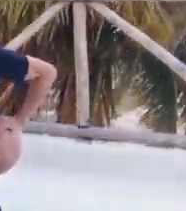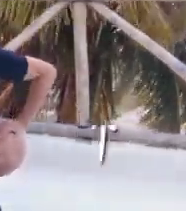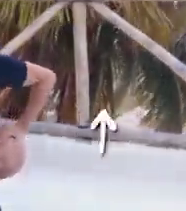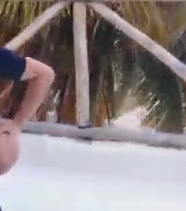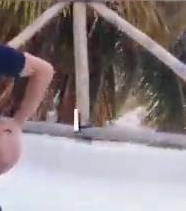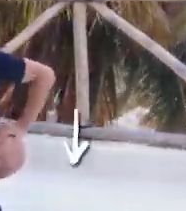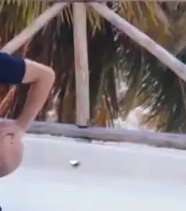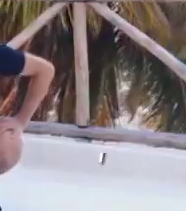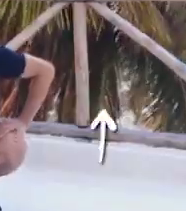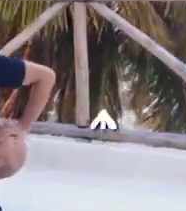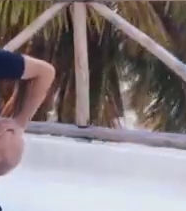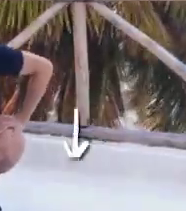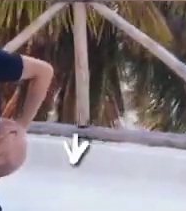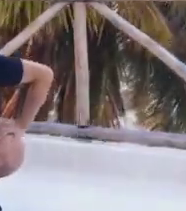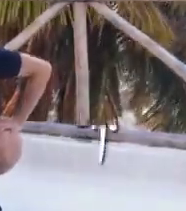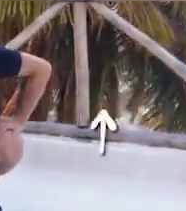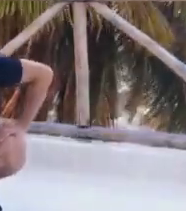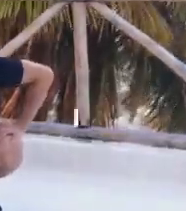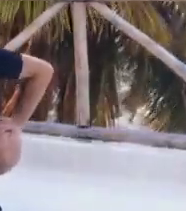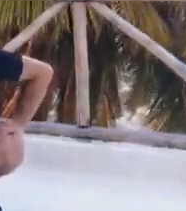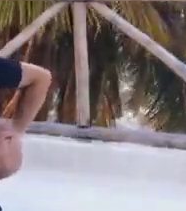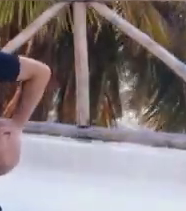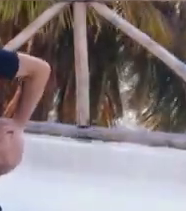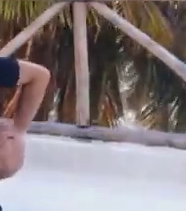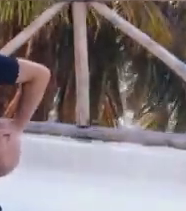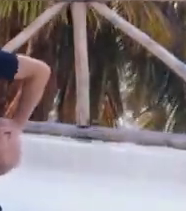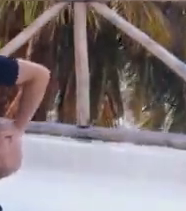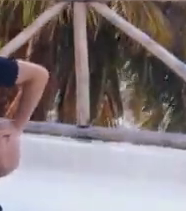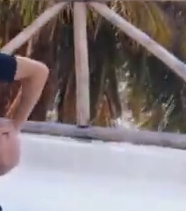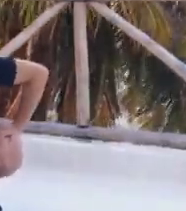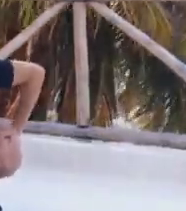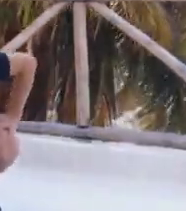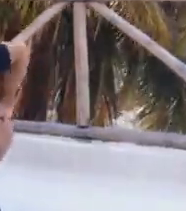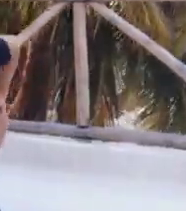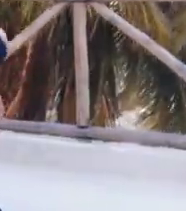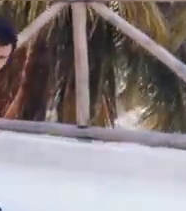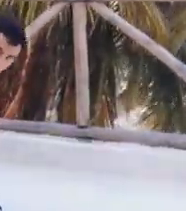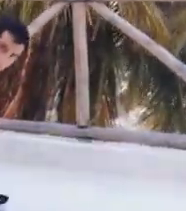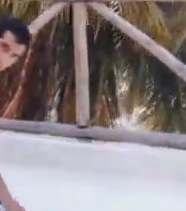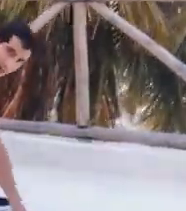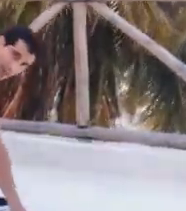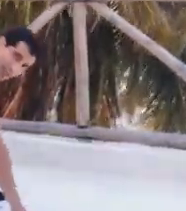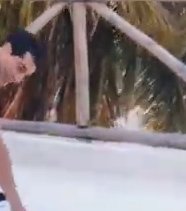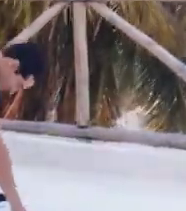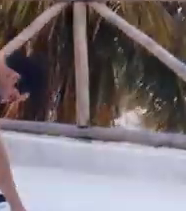tres, cuatro, cinco, seis, siete, ocho.